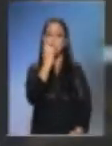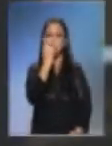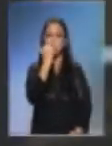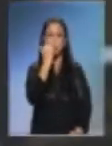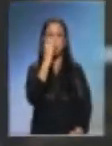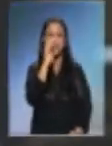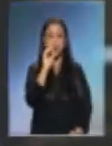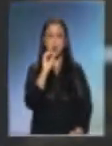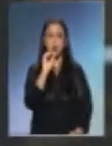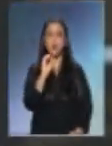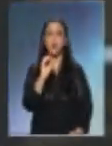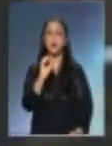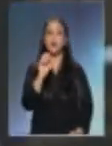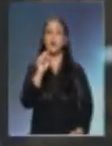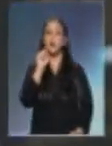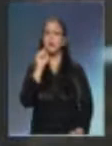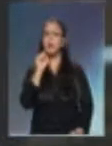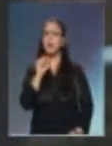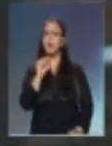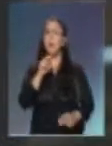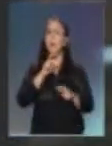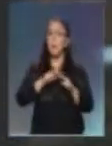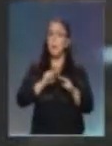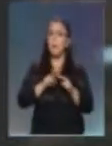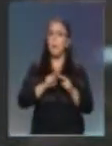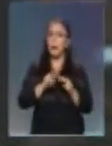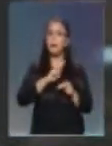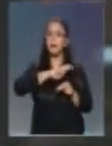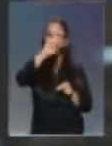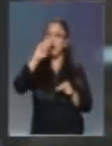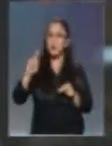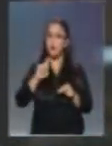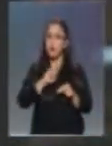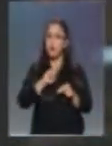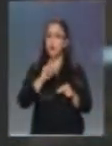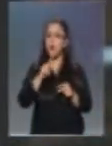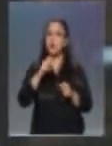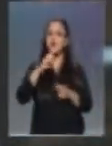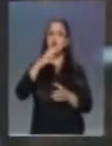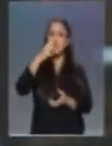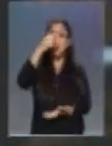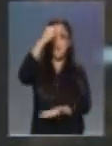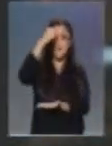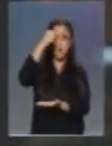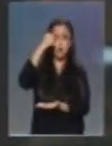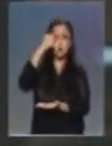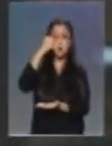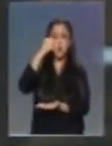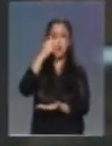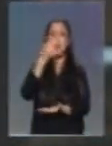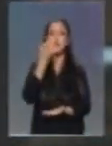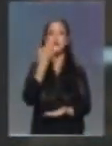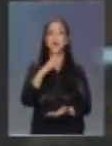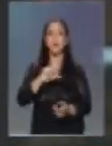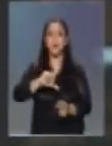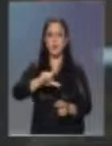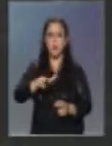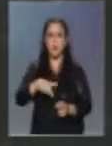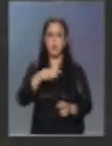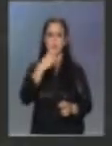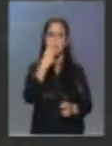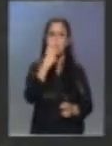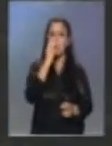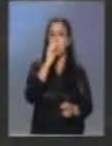bolsa plástica normal se demora mil años en degradarse, una hecha de Cochayuyo se demora, escuche bien, solo tres o cuatro meses.